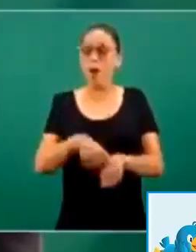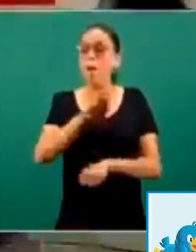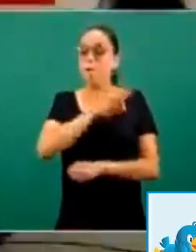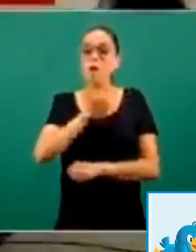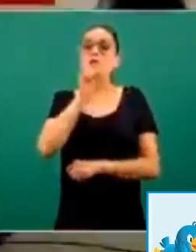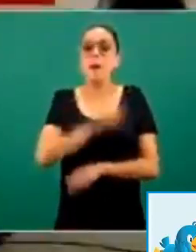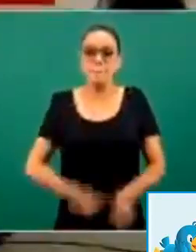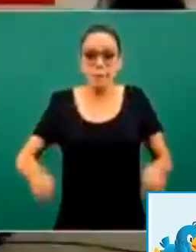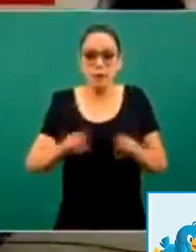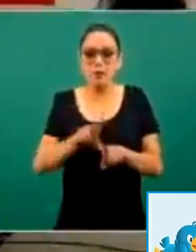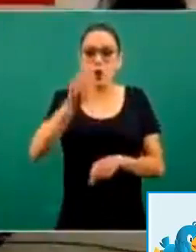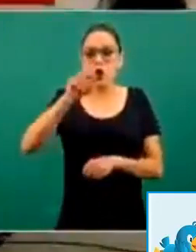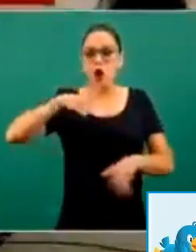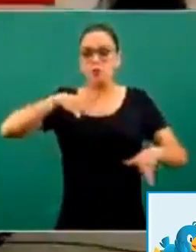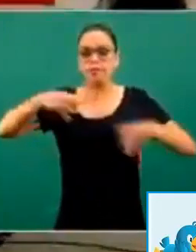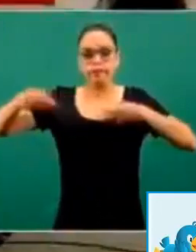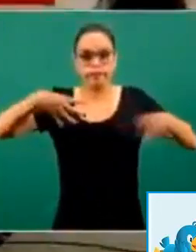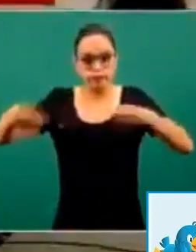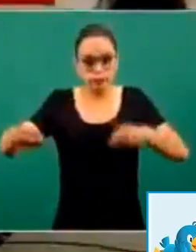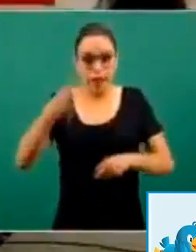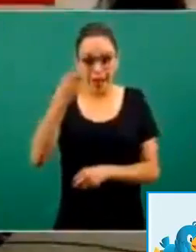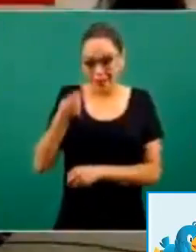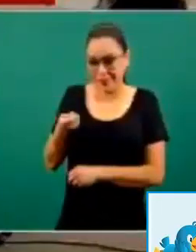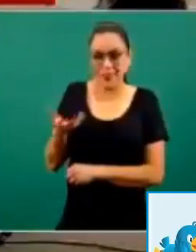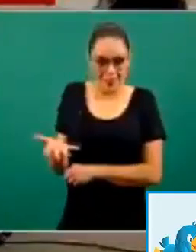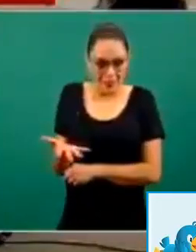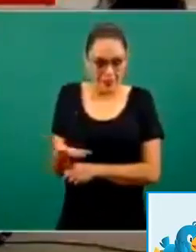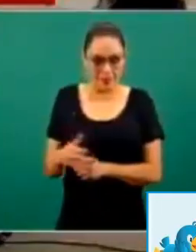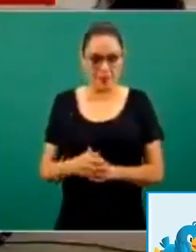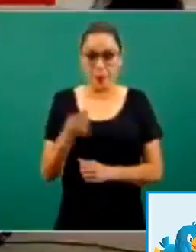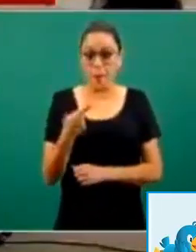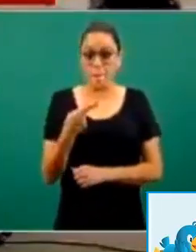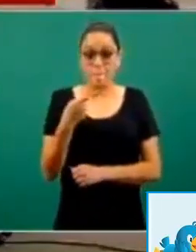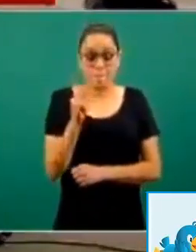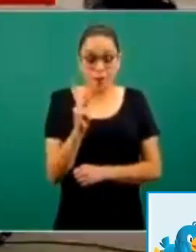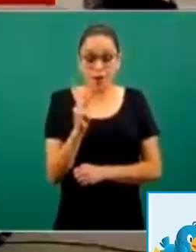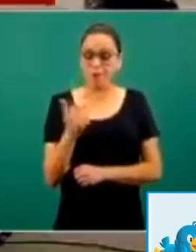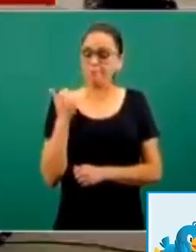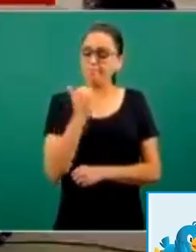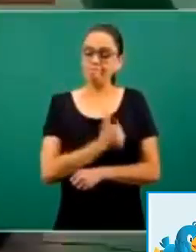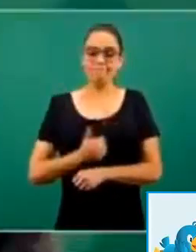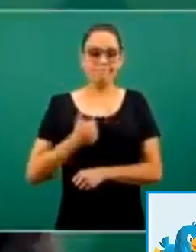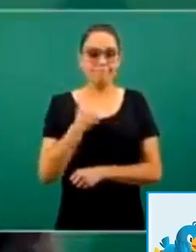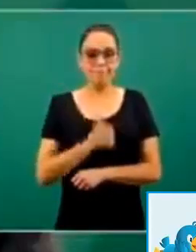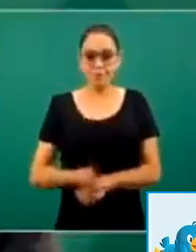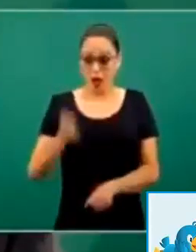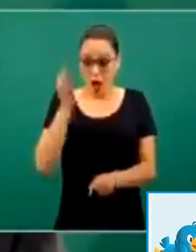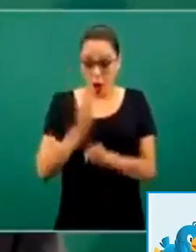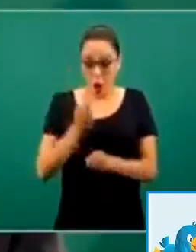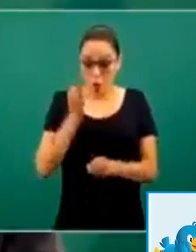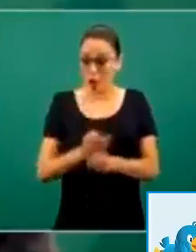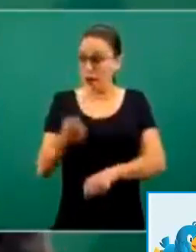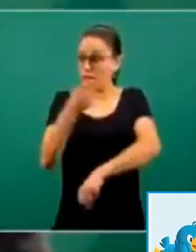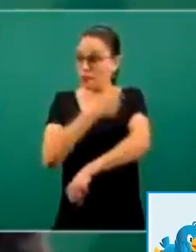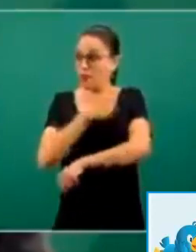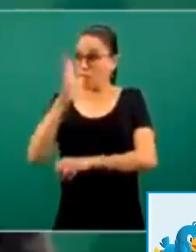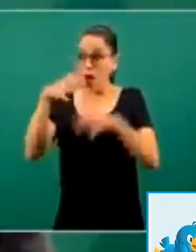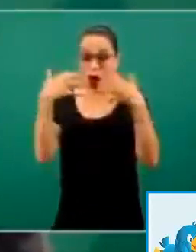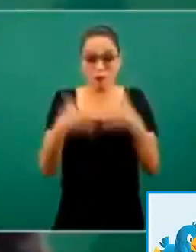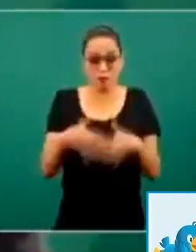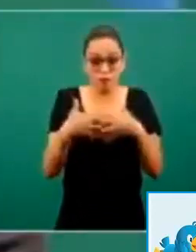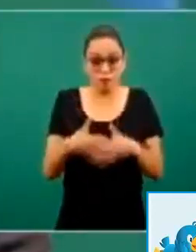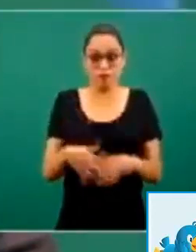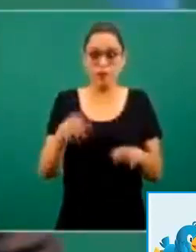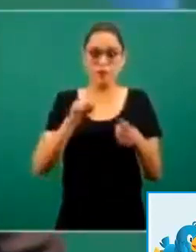Inicié con síntomas ayer por la noche, afortunadamente son leves. La prueba de antígenos dio resultado positivo y espero el de la